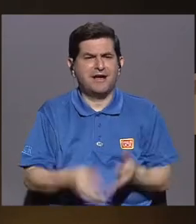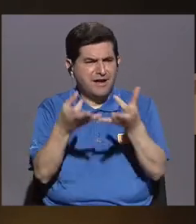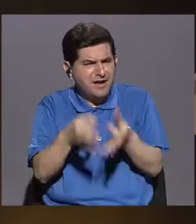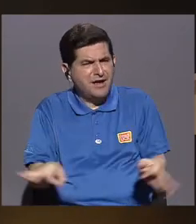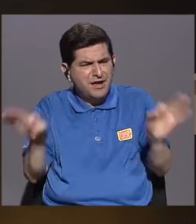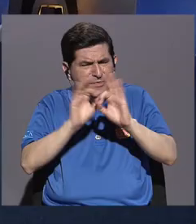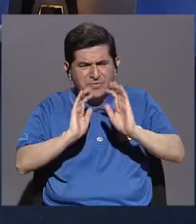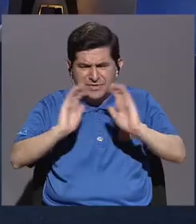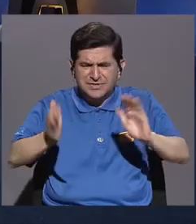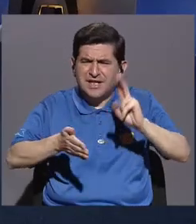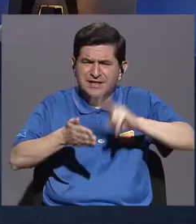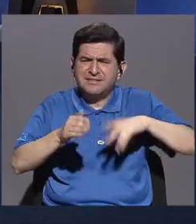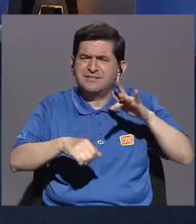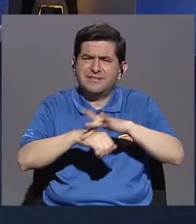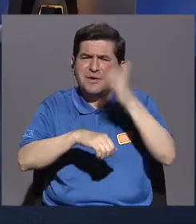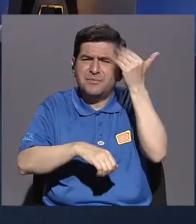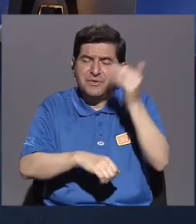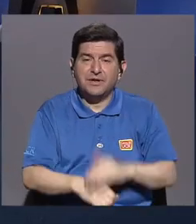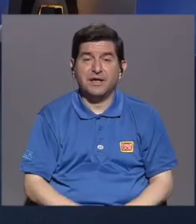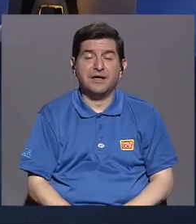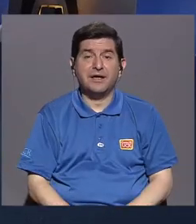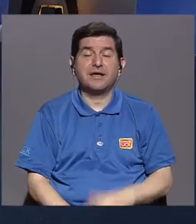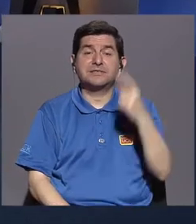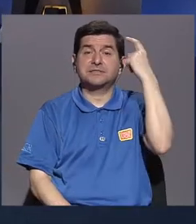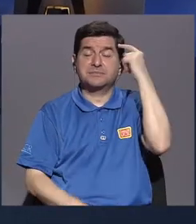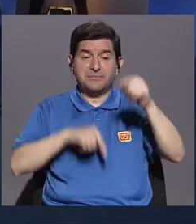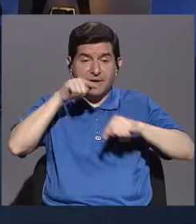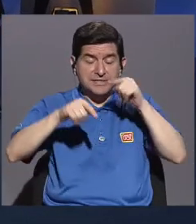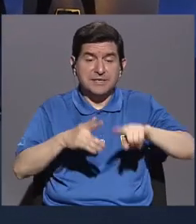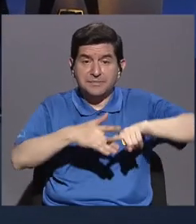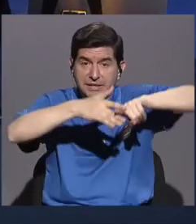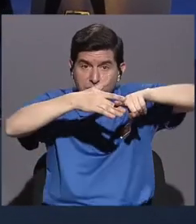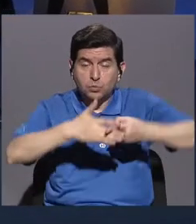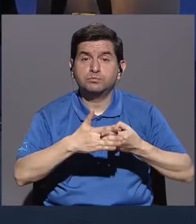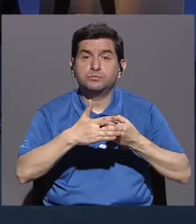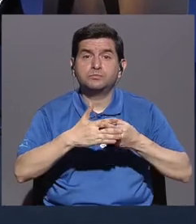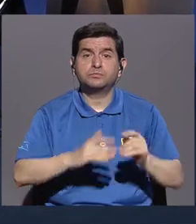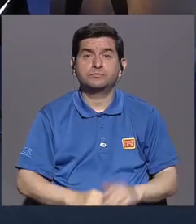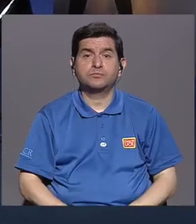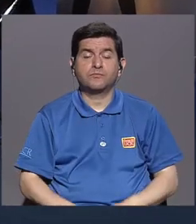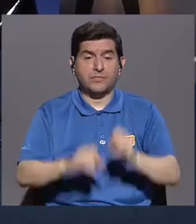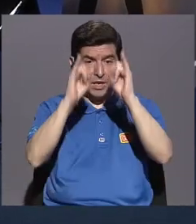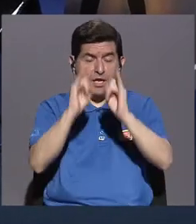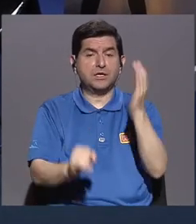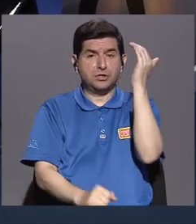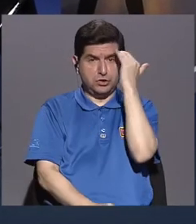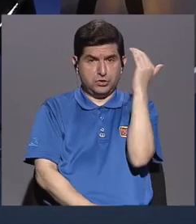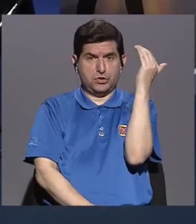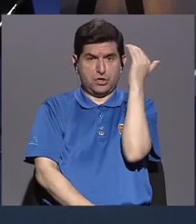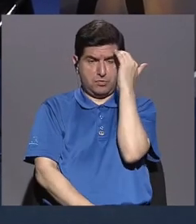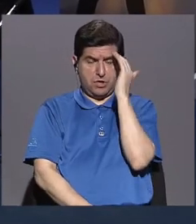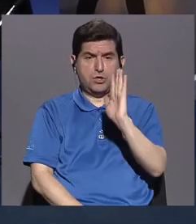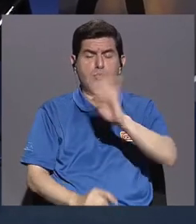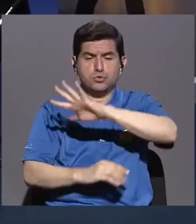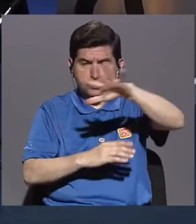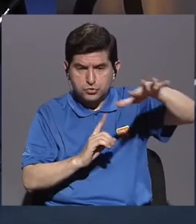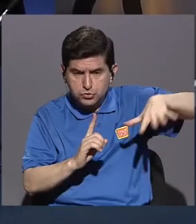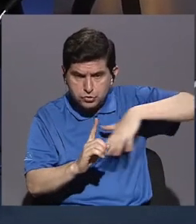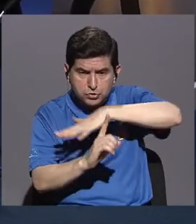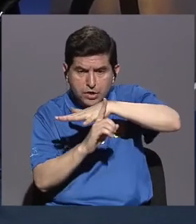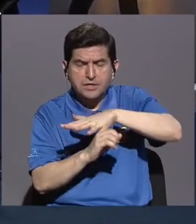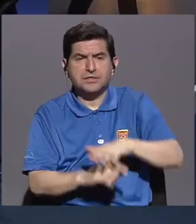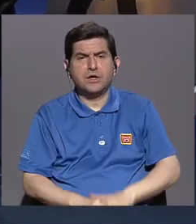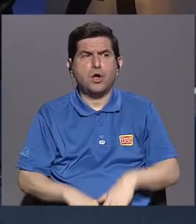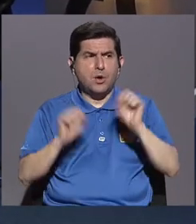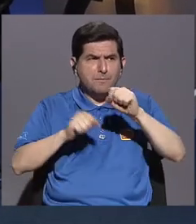desde temprano? despertar el pensamiento crítico, es hacer los individuos conscientes de su entorno, de que